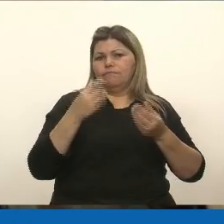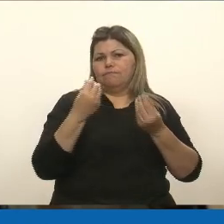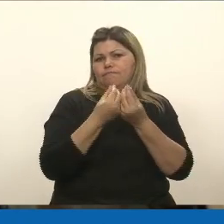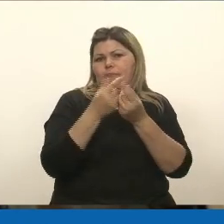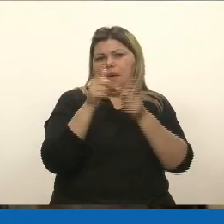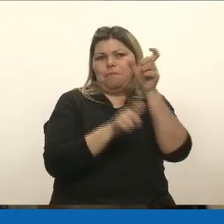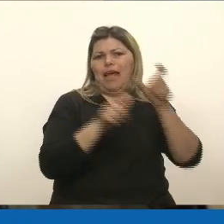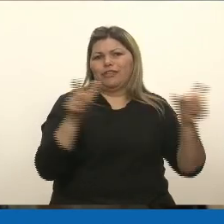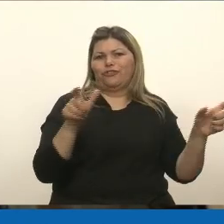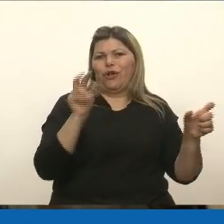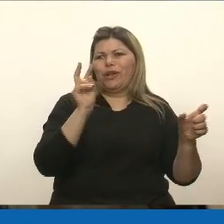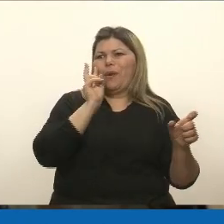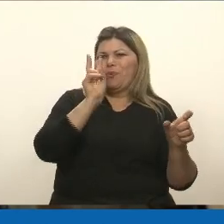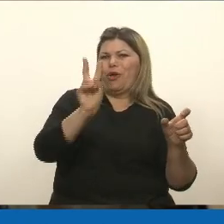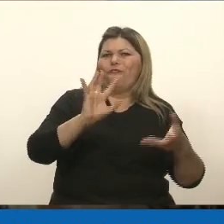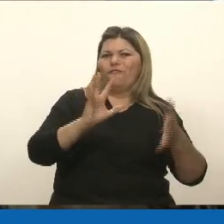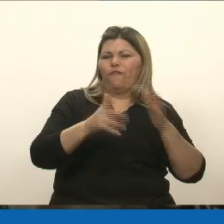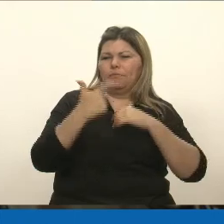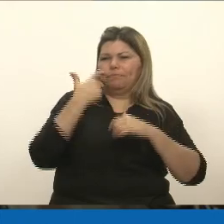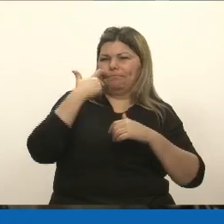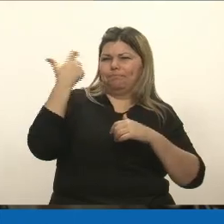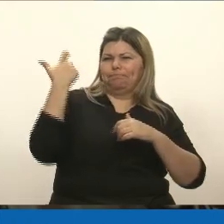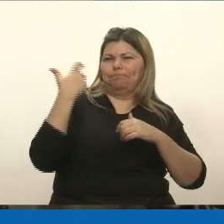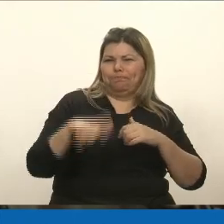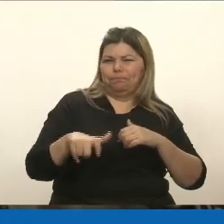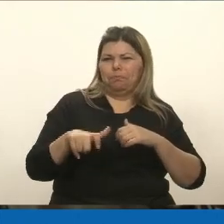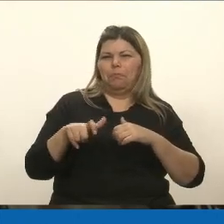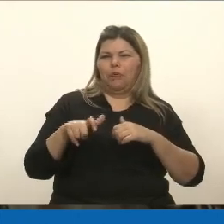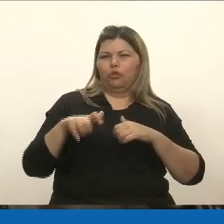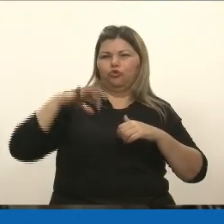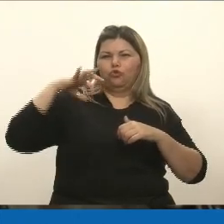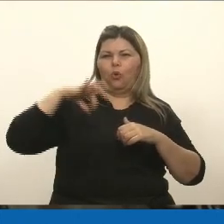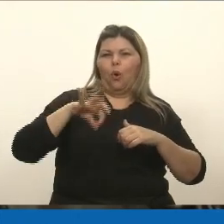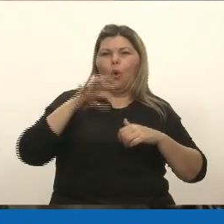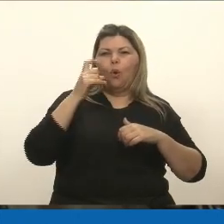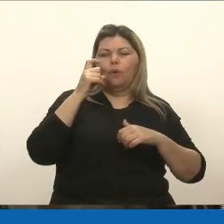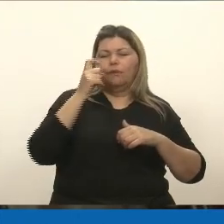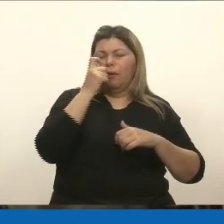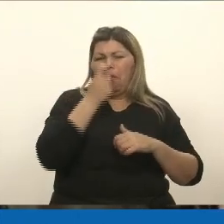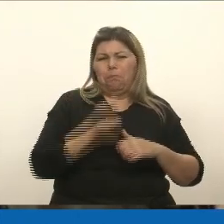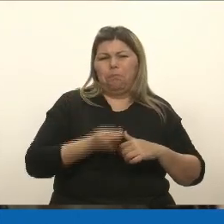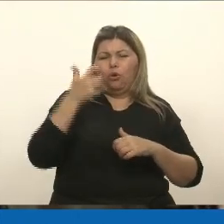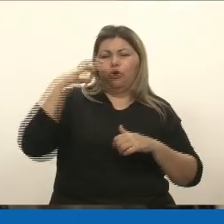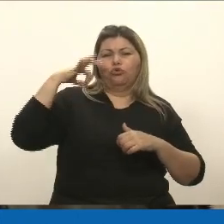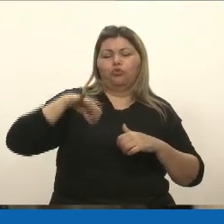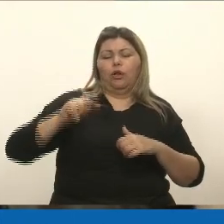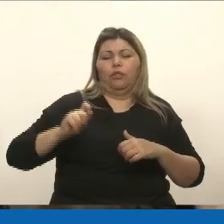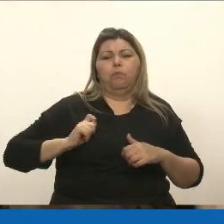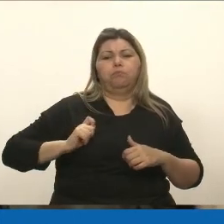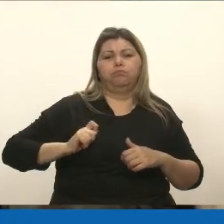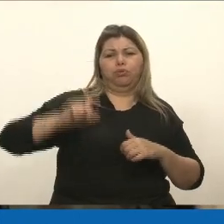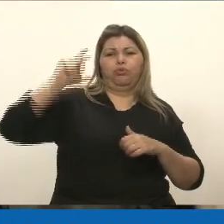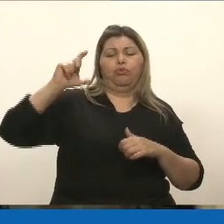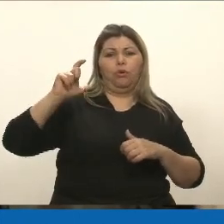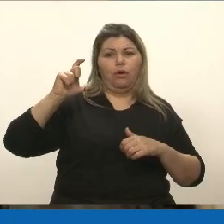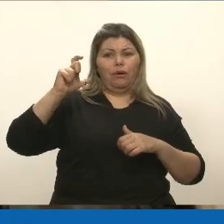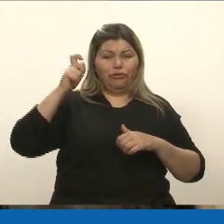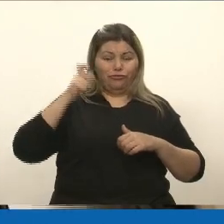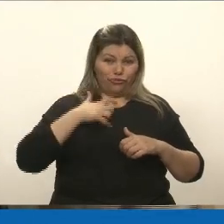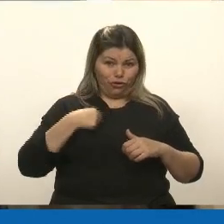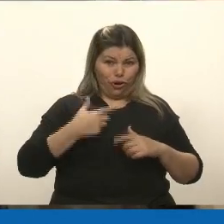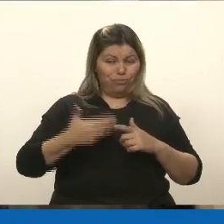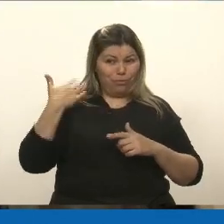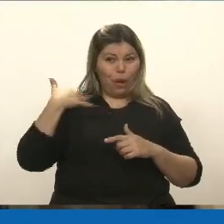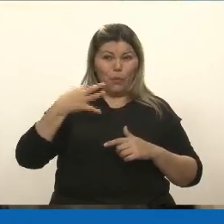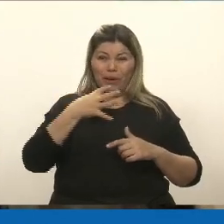como vergonzosamente se levantaron todos el sueldo acá en 46 segundos. Yo tuve que estar una semana dando explicaciones,